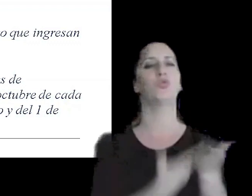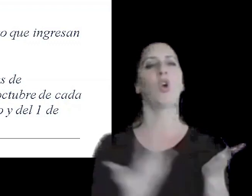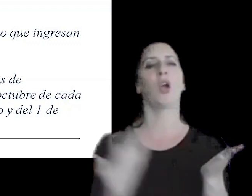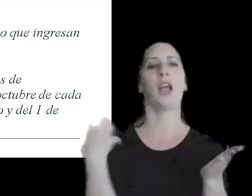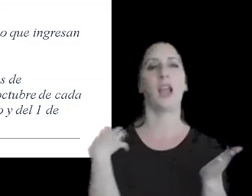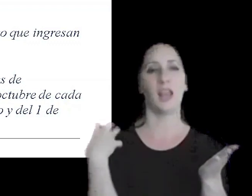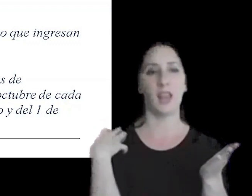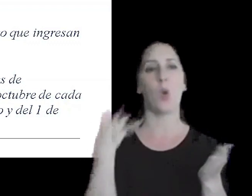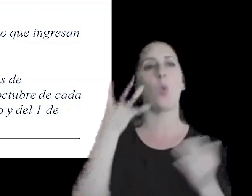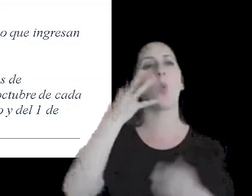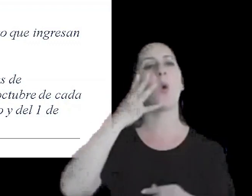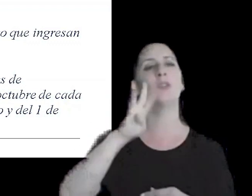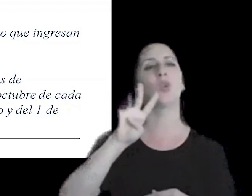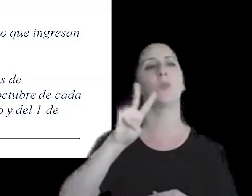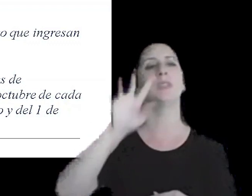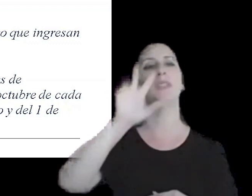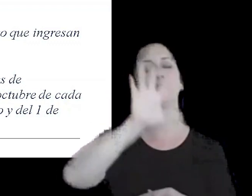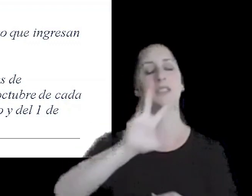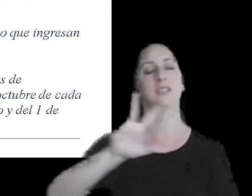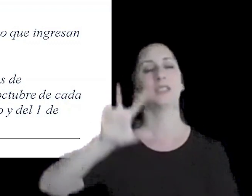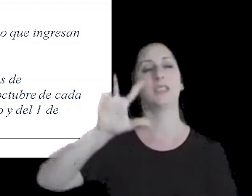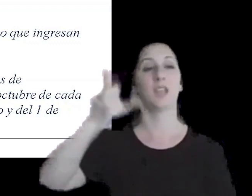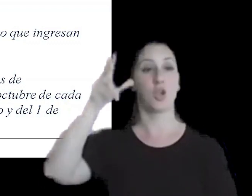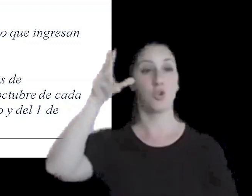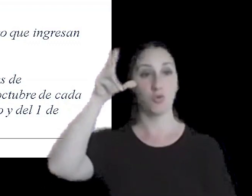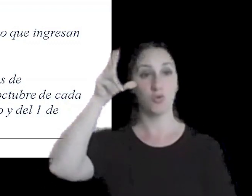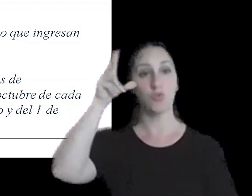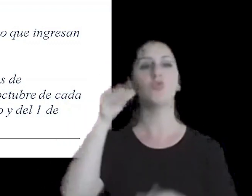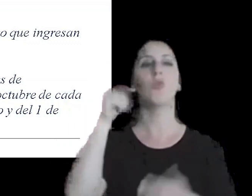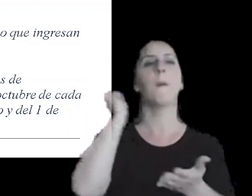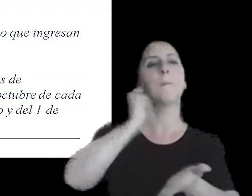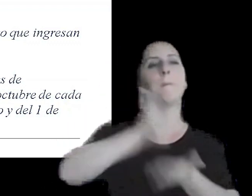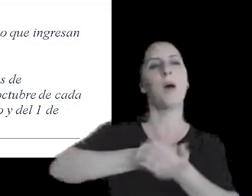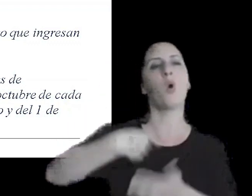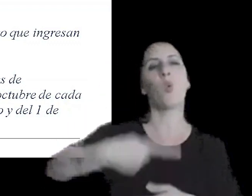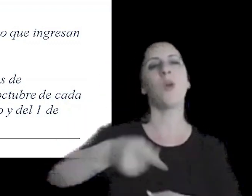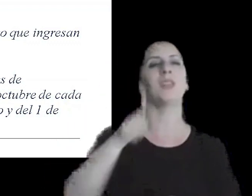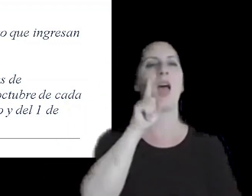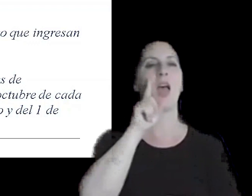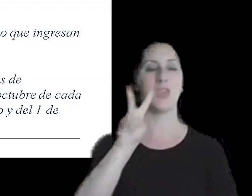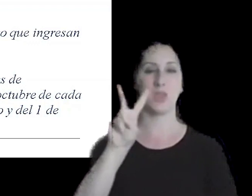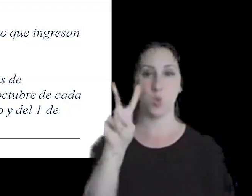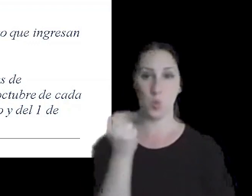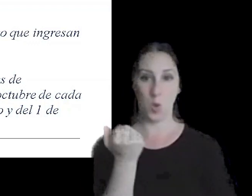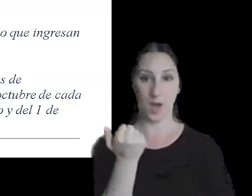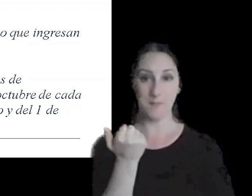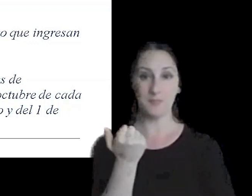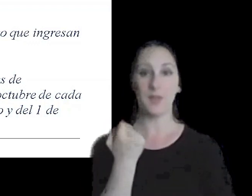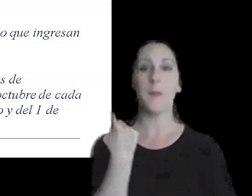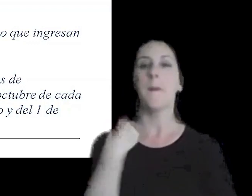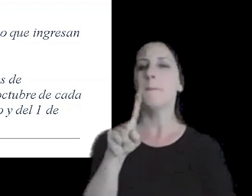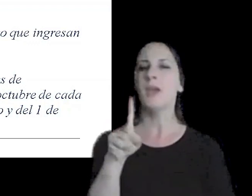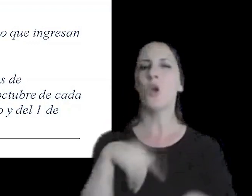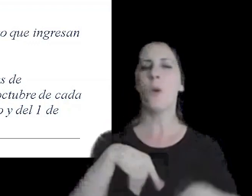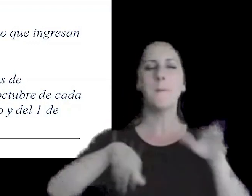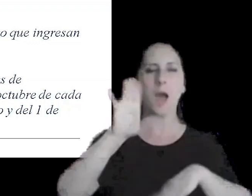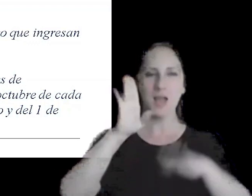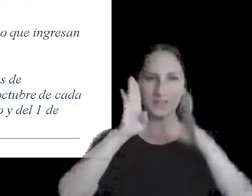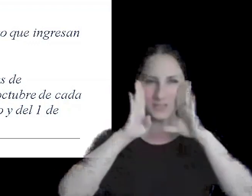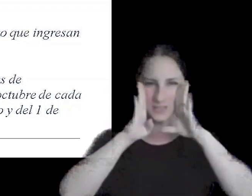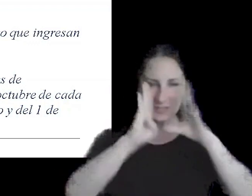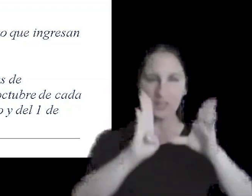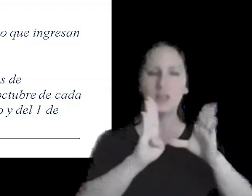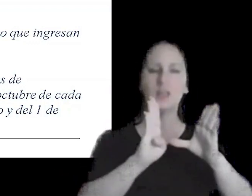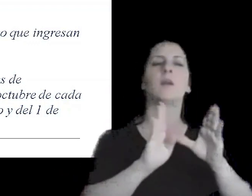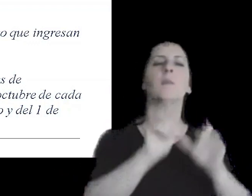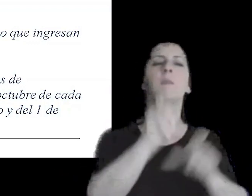.438 que implementa un pago a cuenta de IVA pero está orientado a usuarios